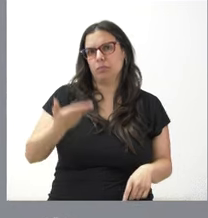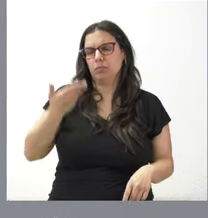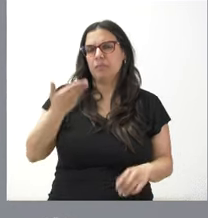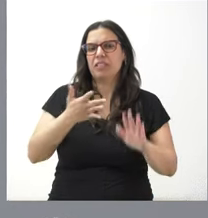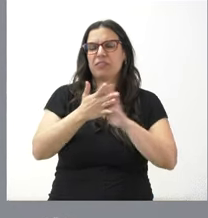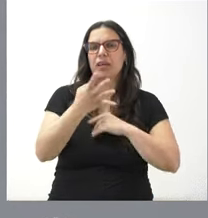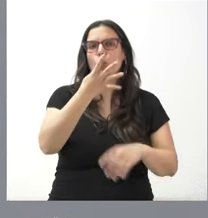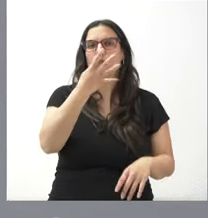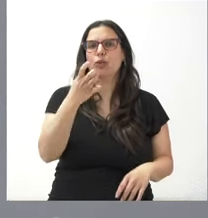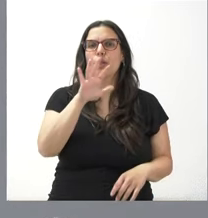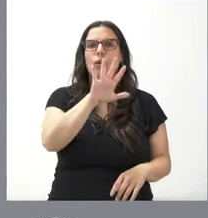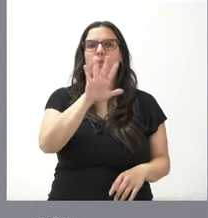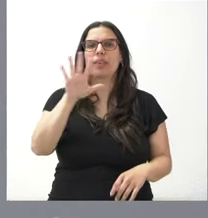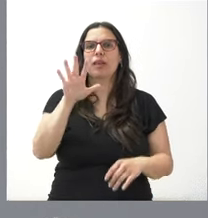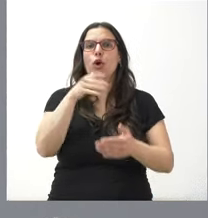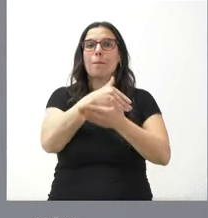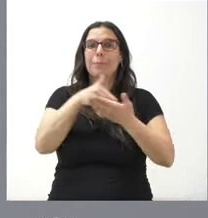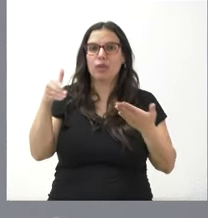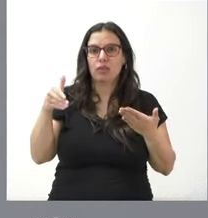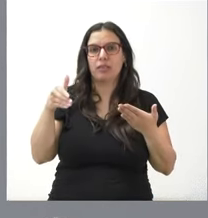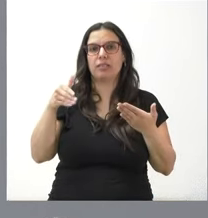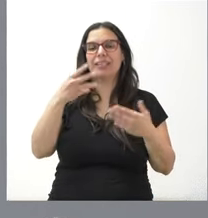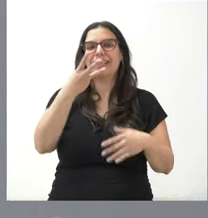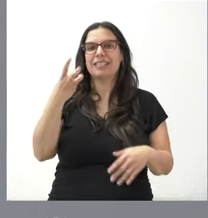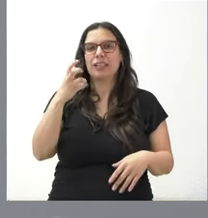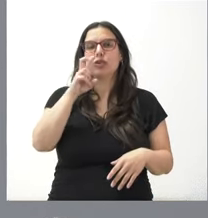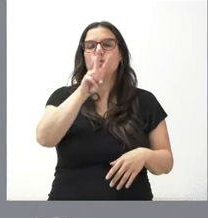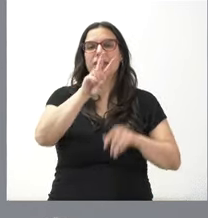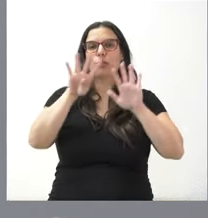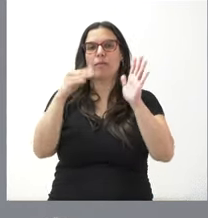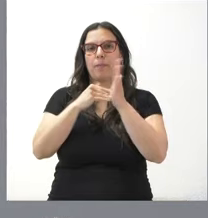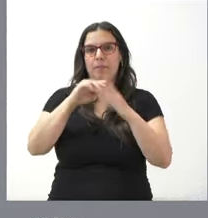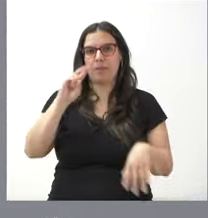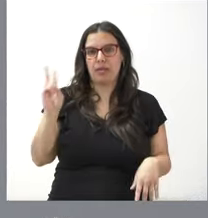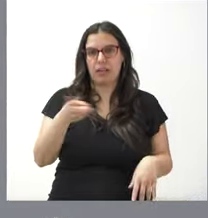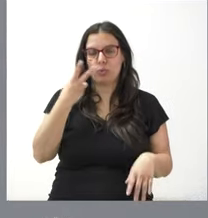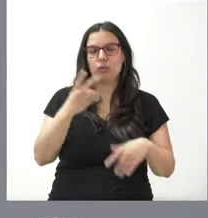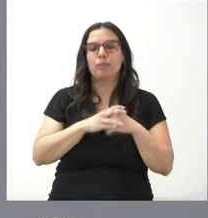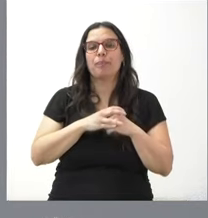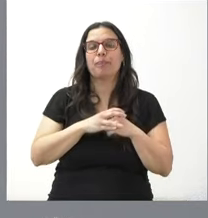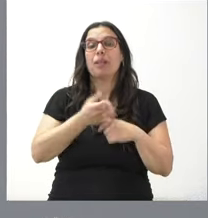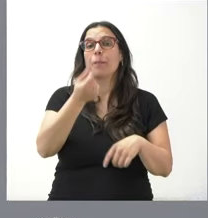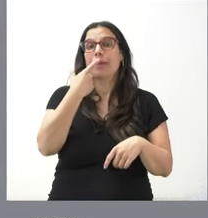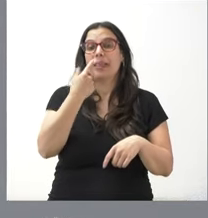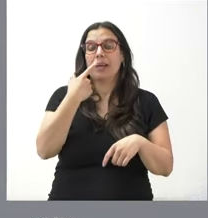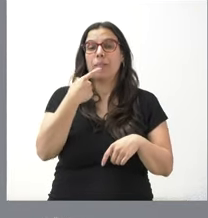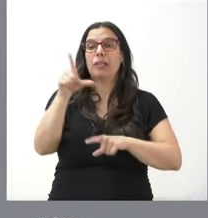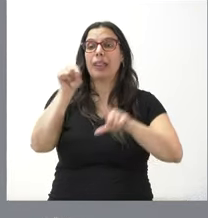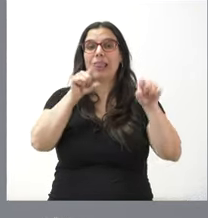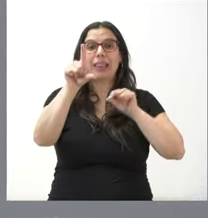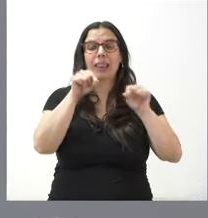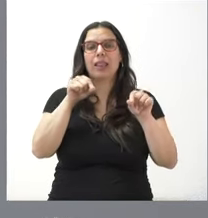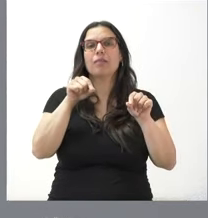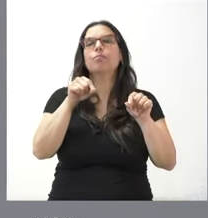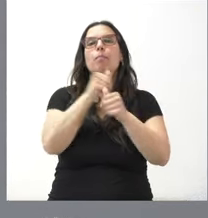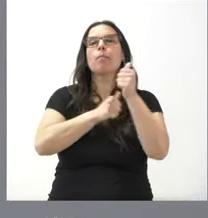de 455.329.000 euros. La selección de estos medicamentos se realiza teniendo en cuenta